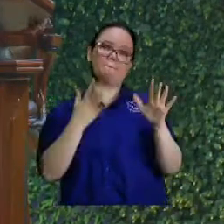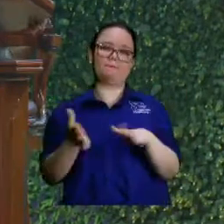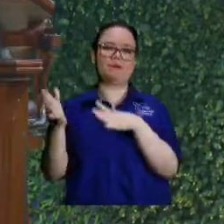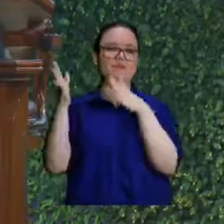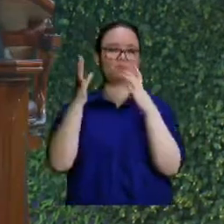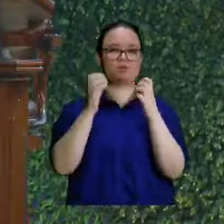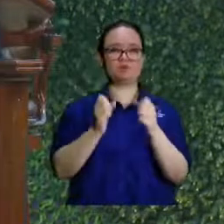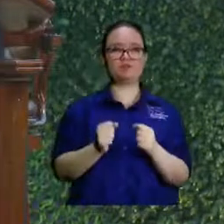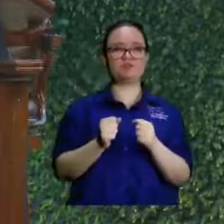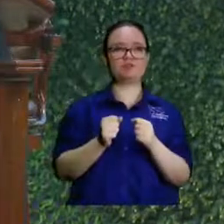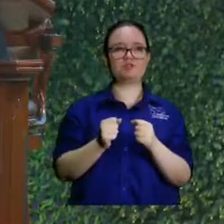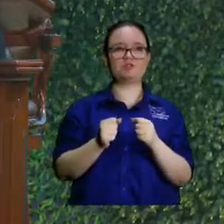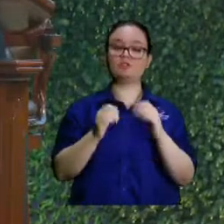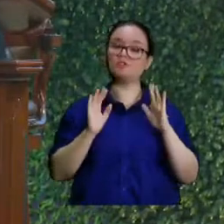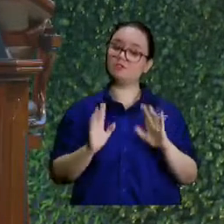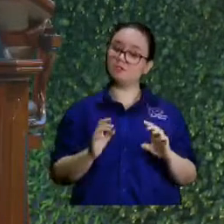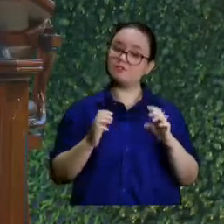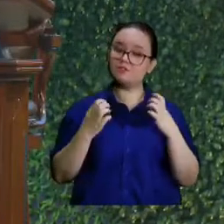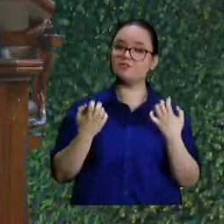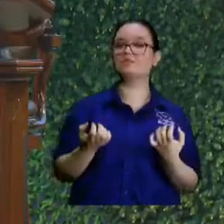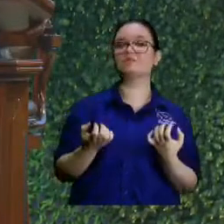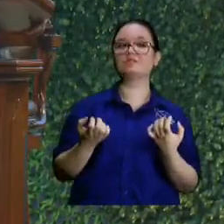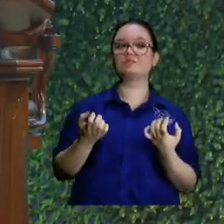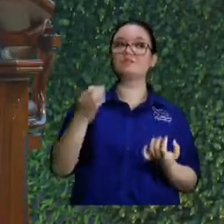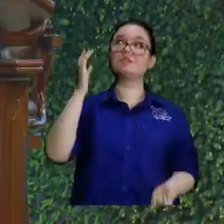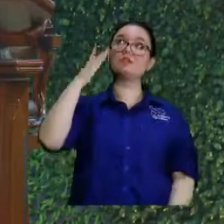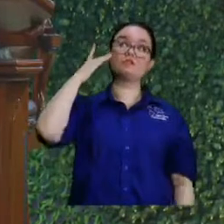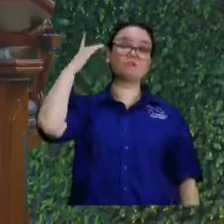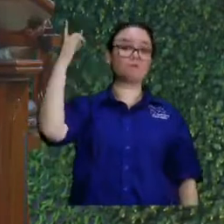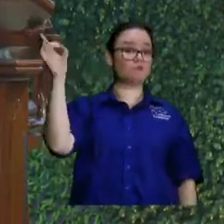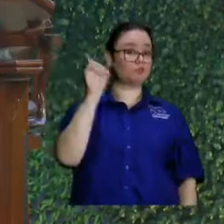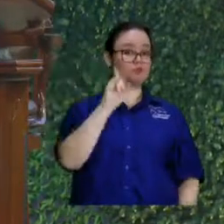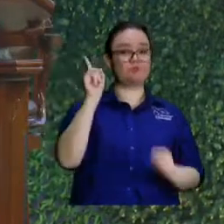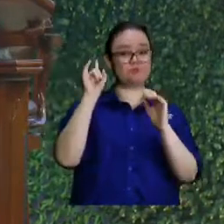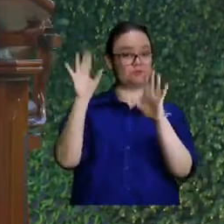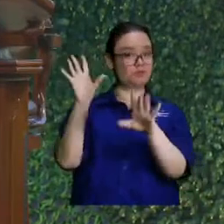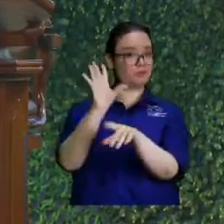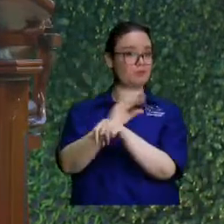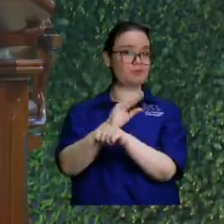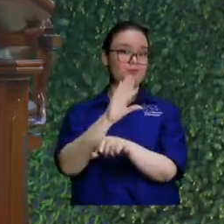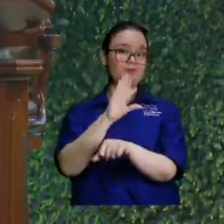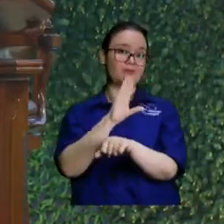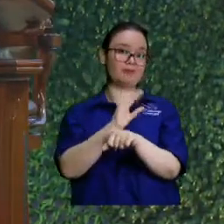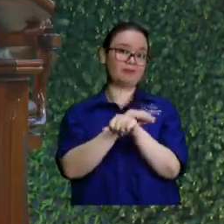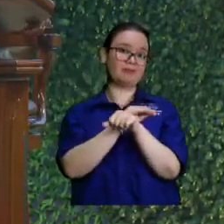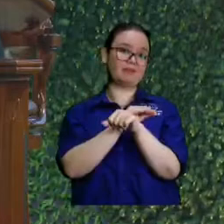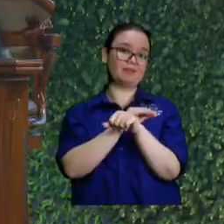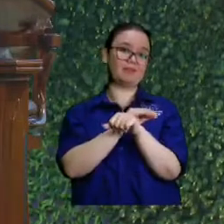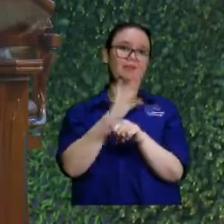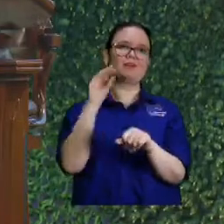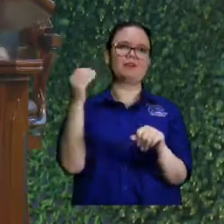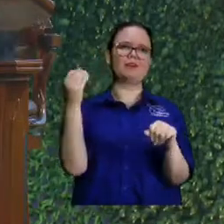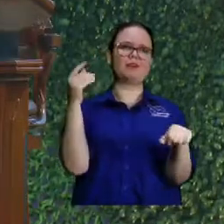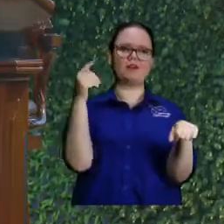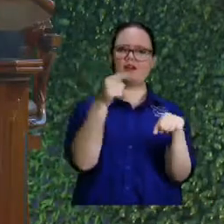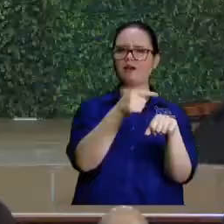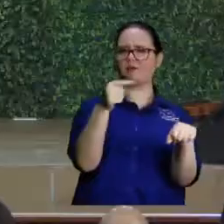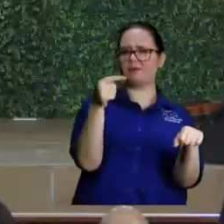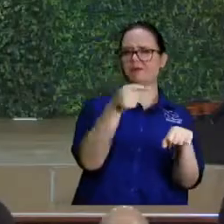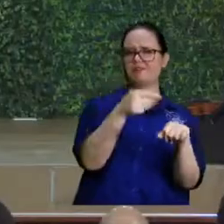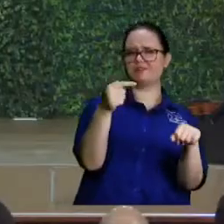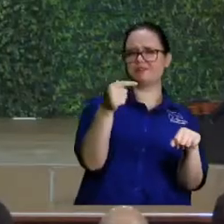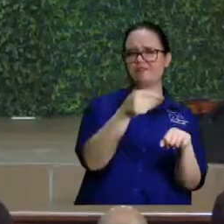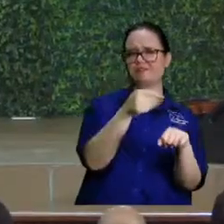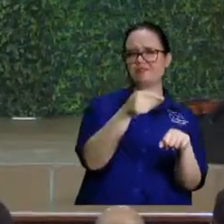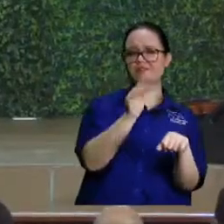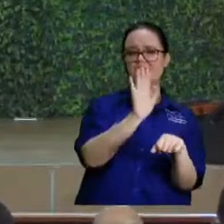vaya pues el señor no tolera que le toquen a su novia así como usted hermano usted